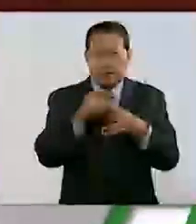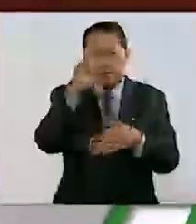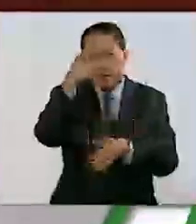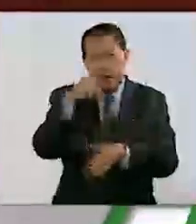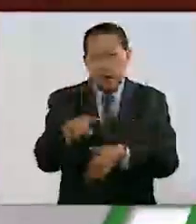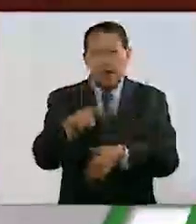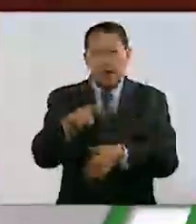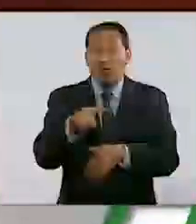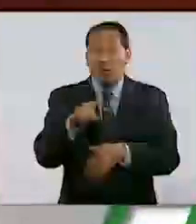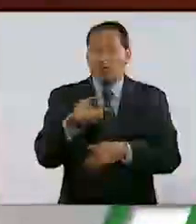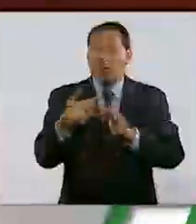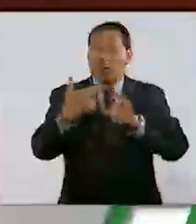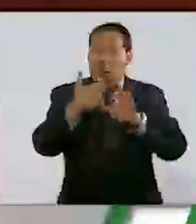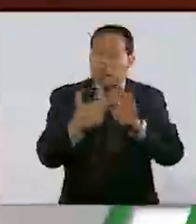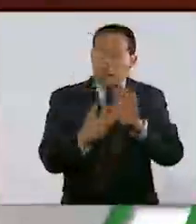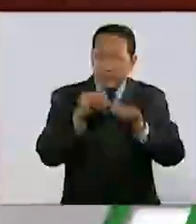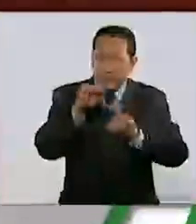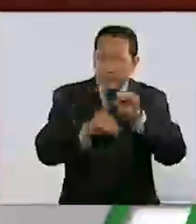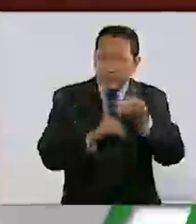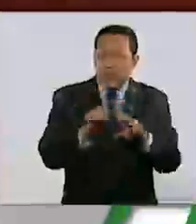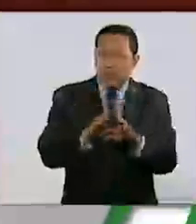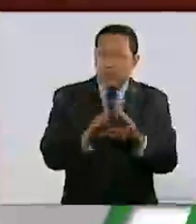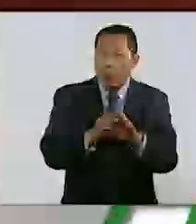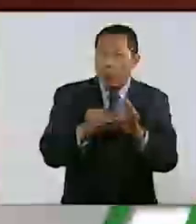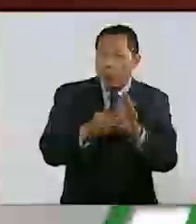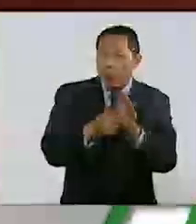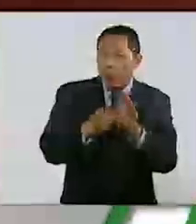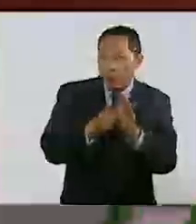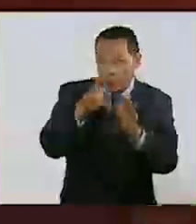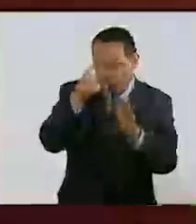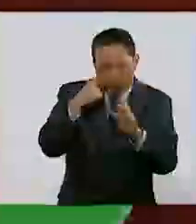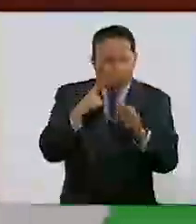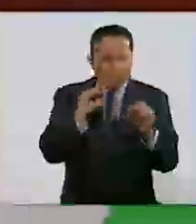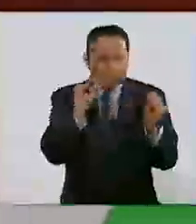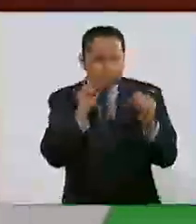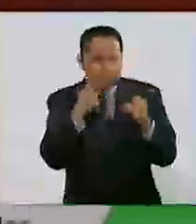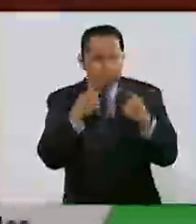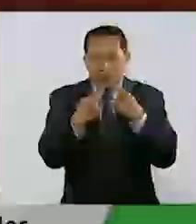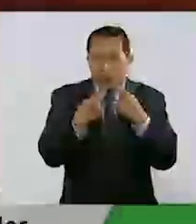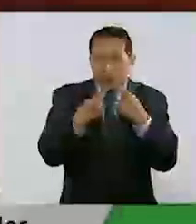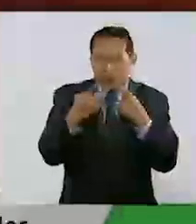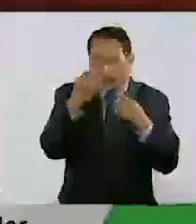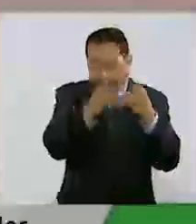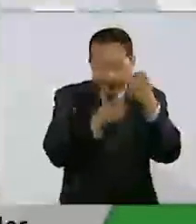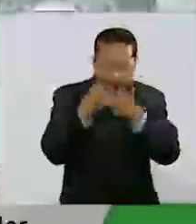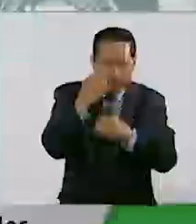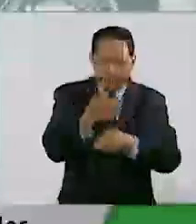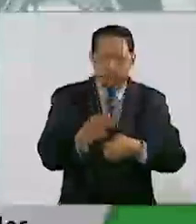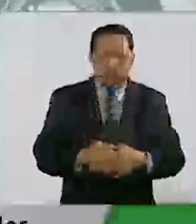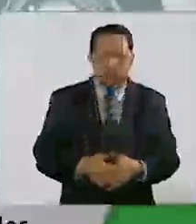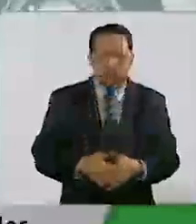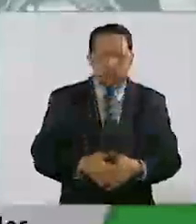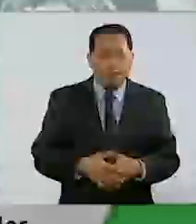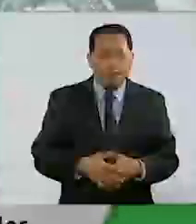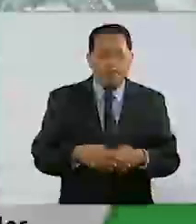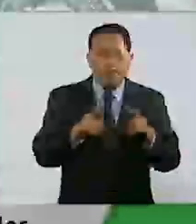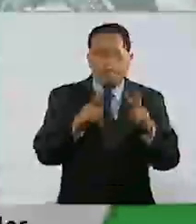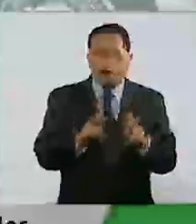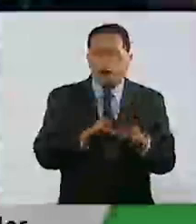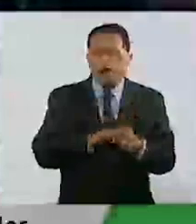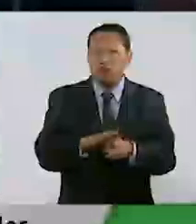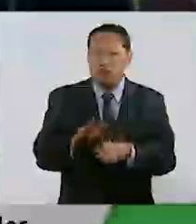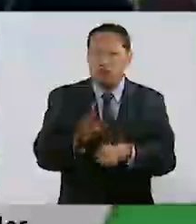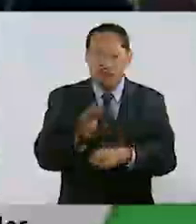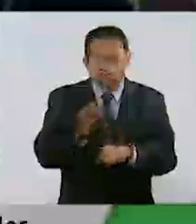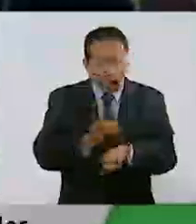cómo vamos a establecer un método de discusión, de revisión. Bueno, ¿y cuáles son los temas? Ya que nos